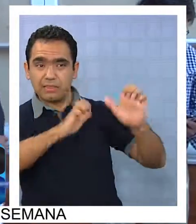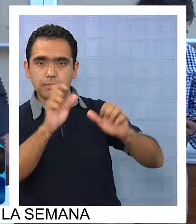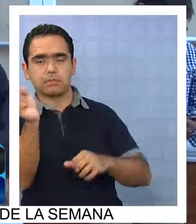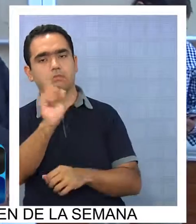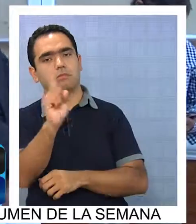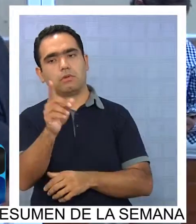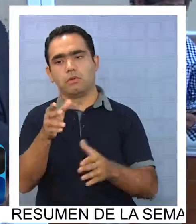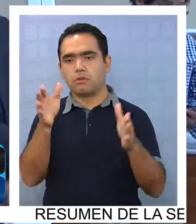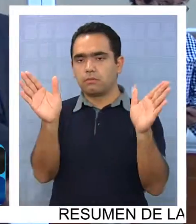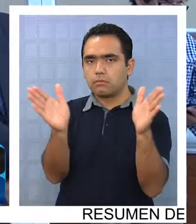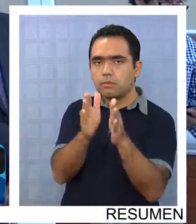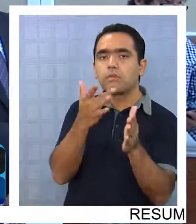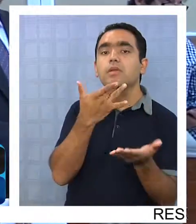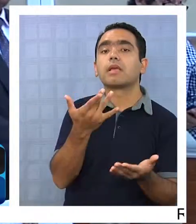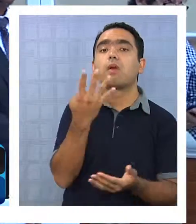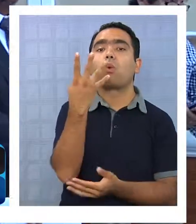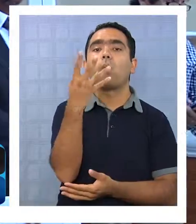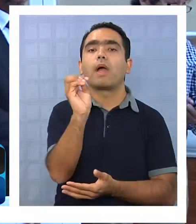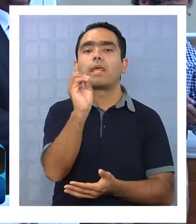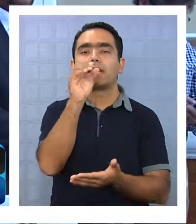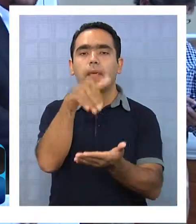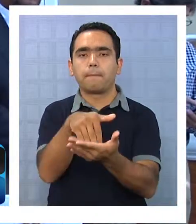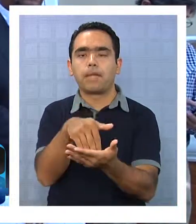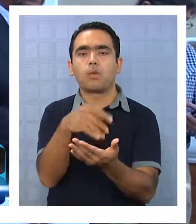de venta para postular es de 40.000 UF.